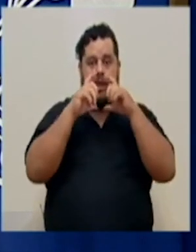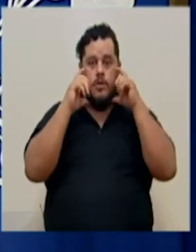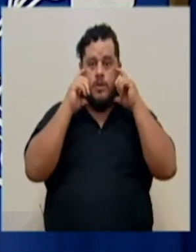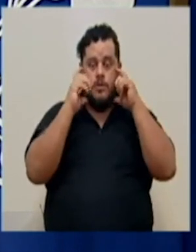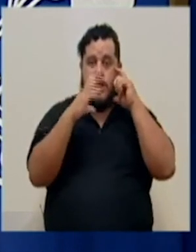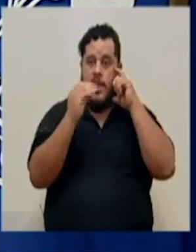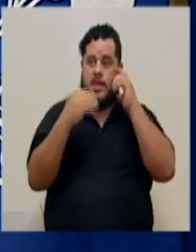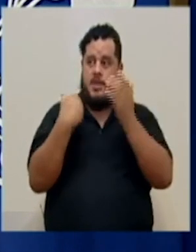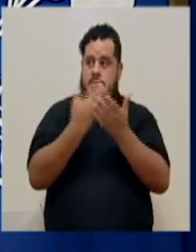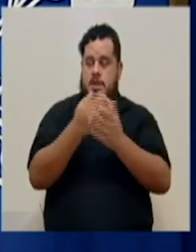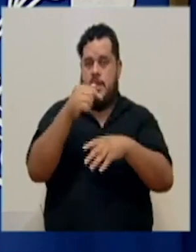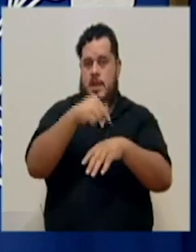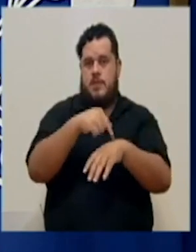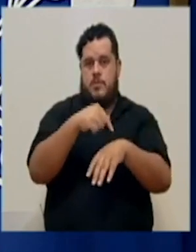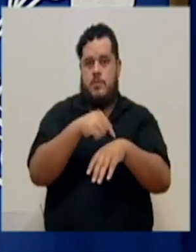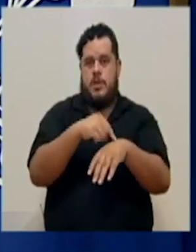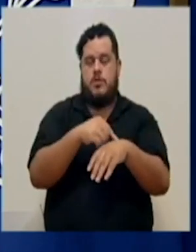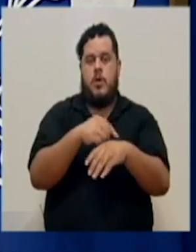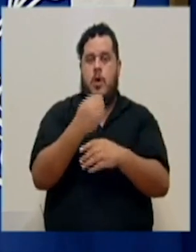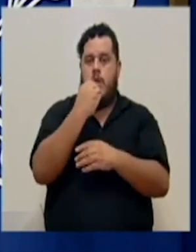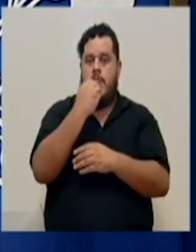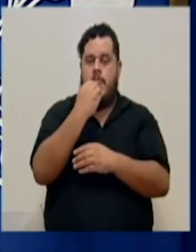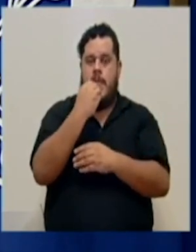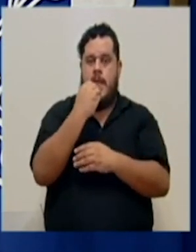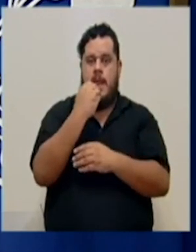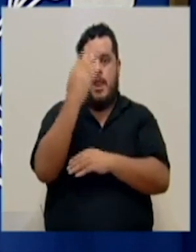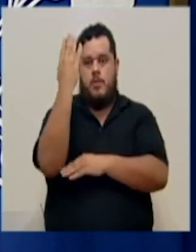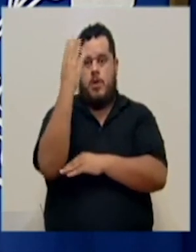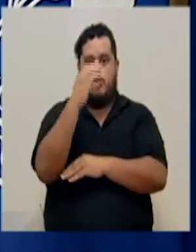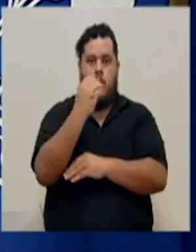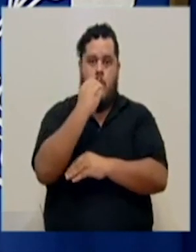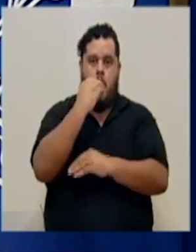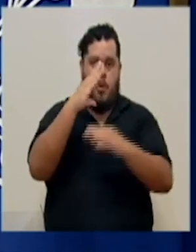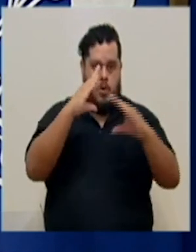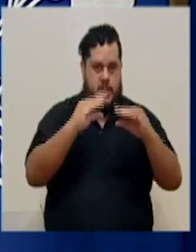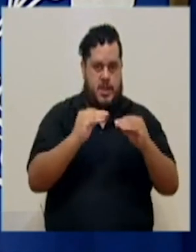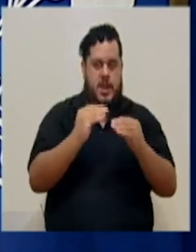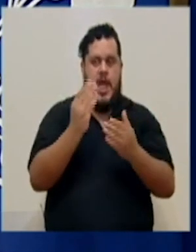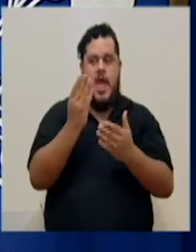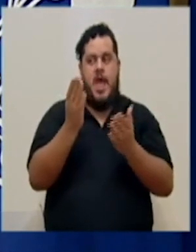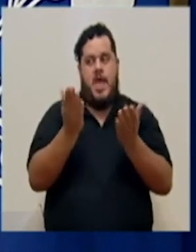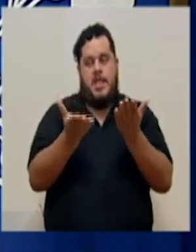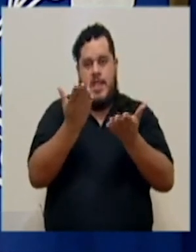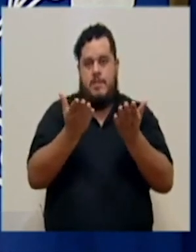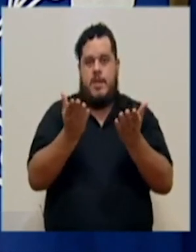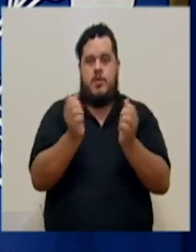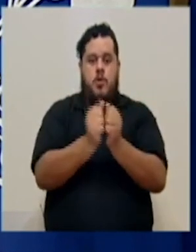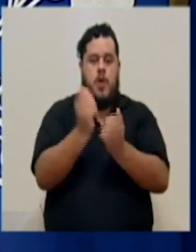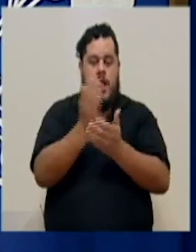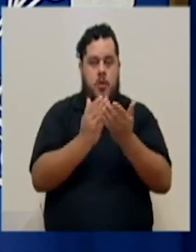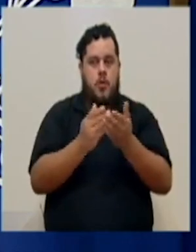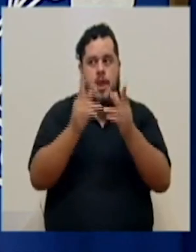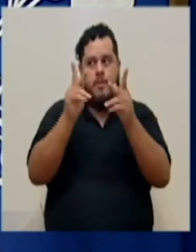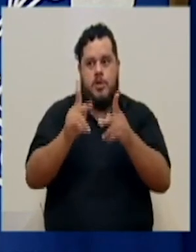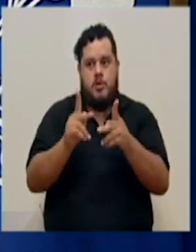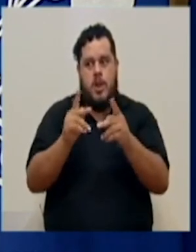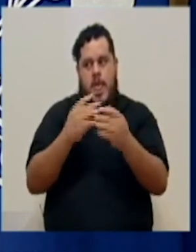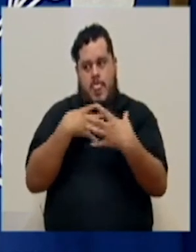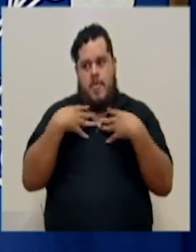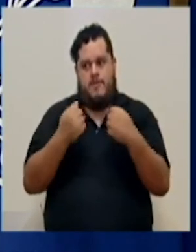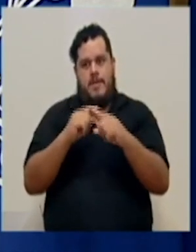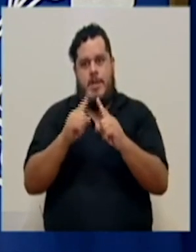y llega el momento del almuerzo, de la cena, y tal vez están con alguna persona que es de confianza, pero no es de su burbuja